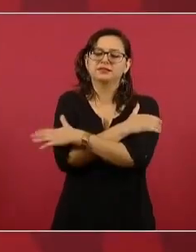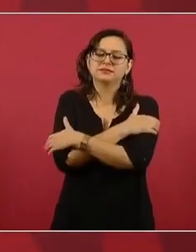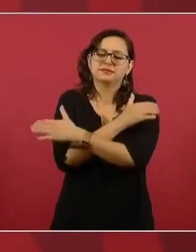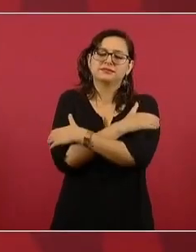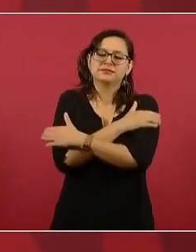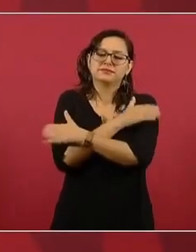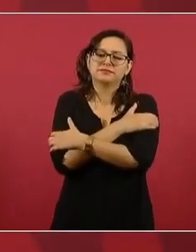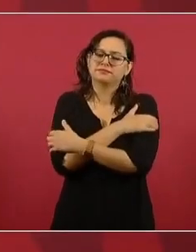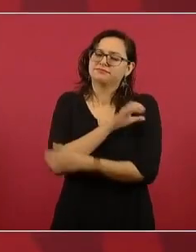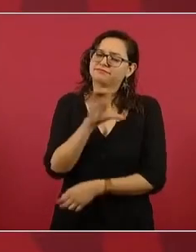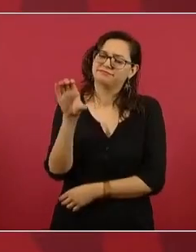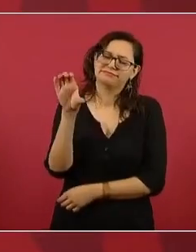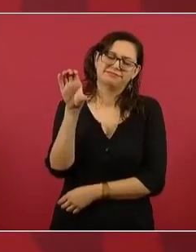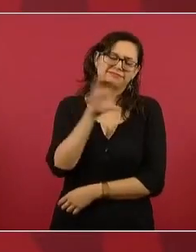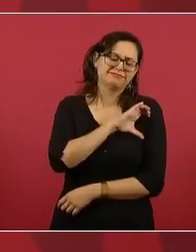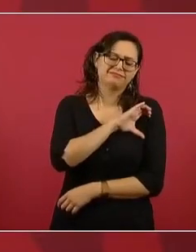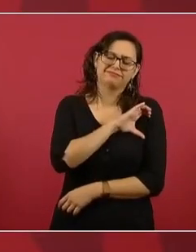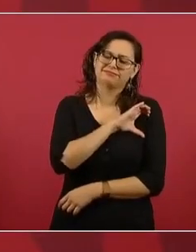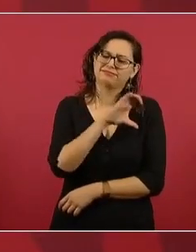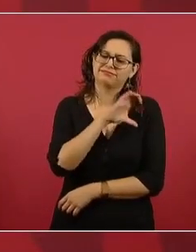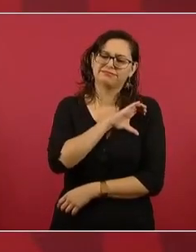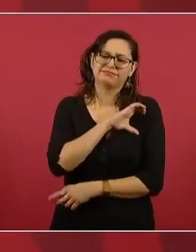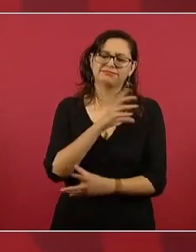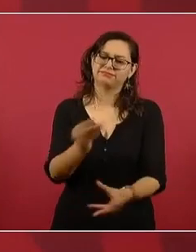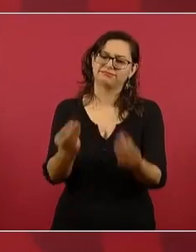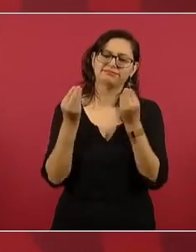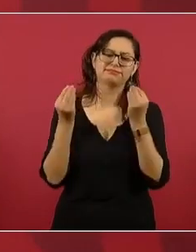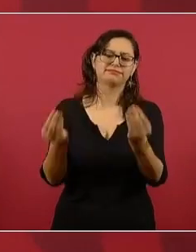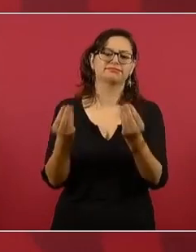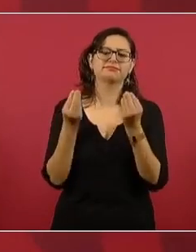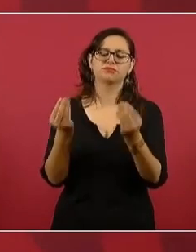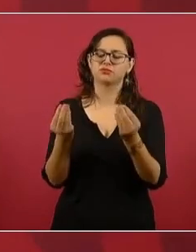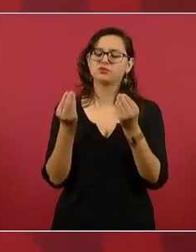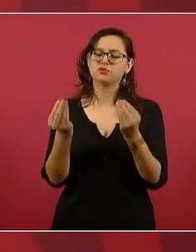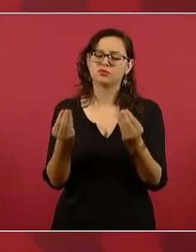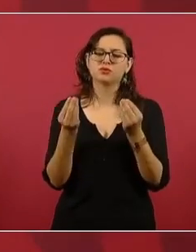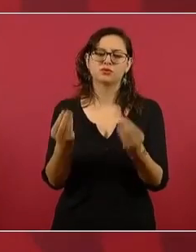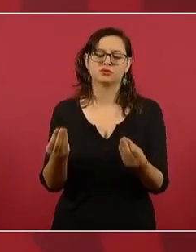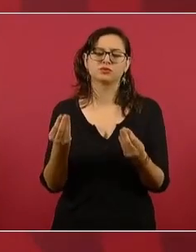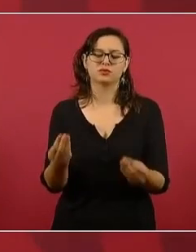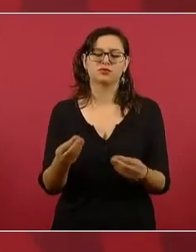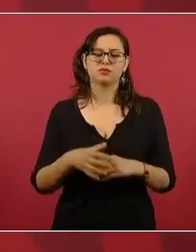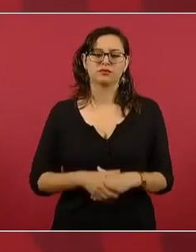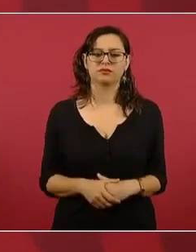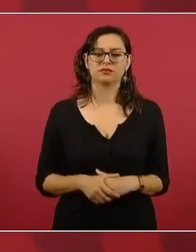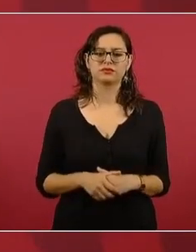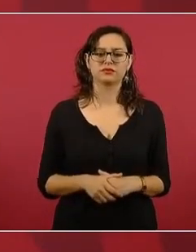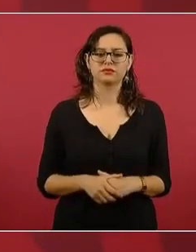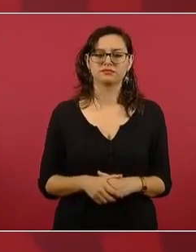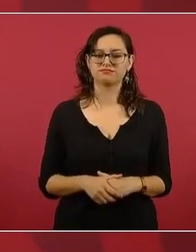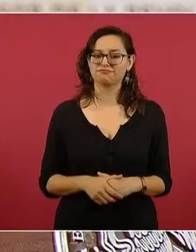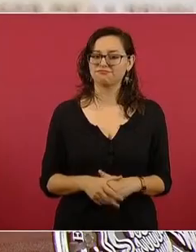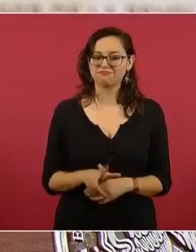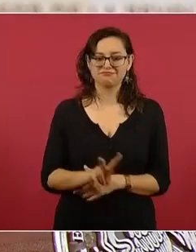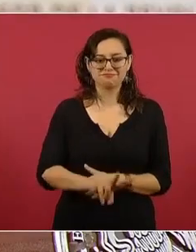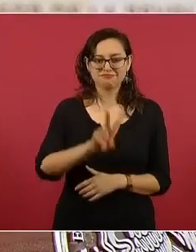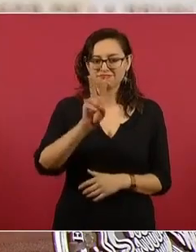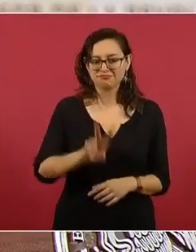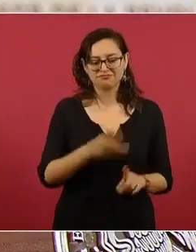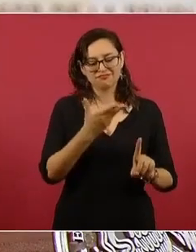queremos mucho. Es un ángel,